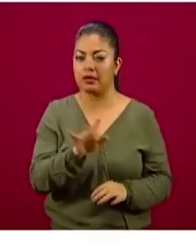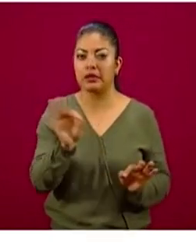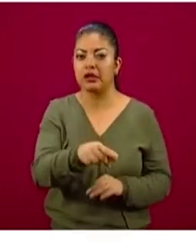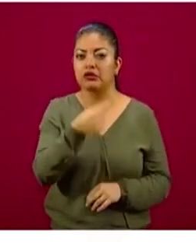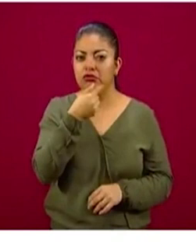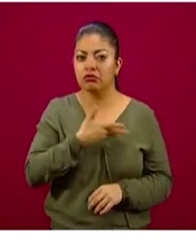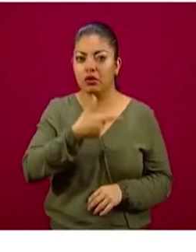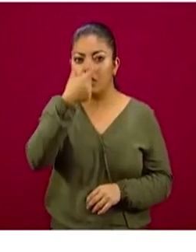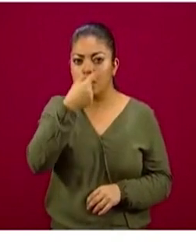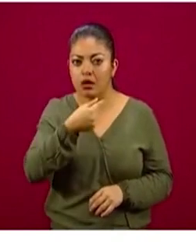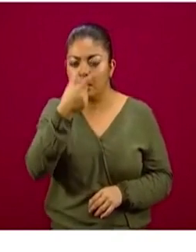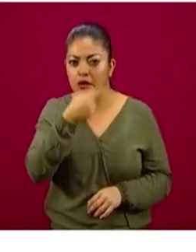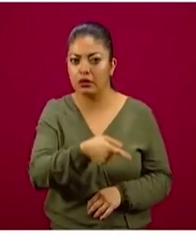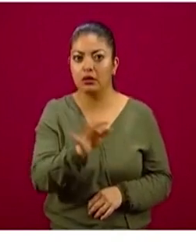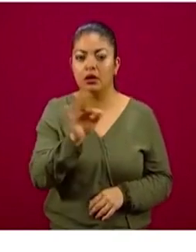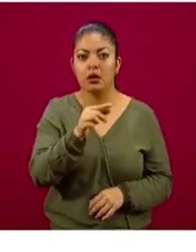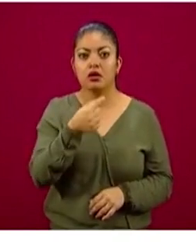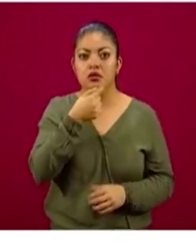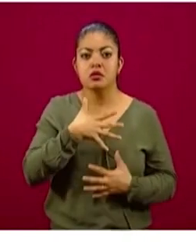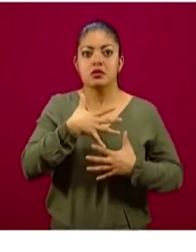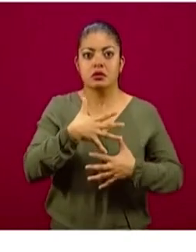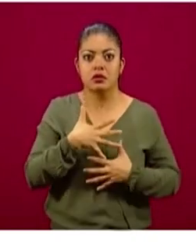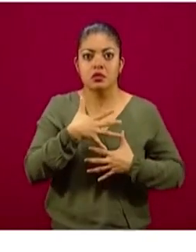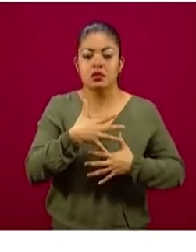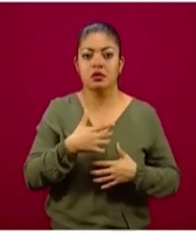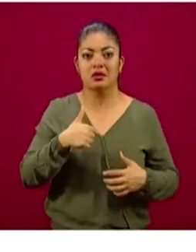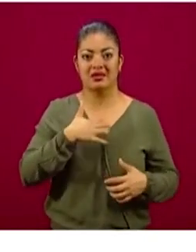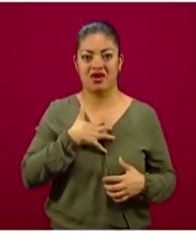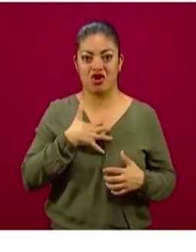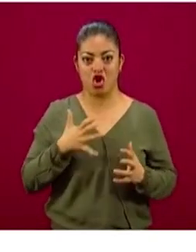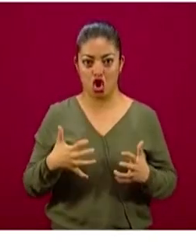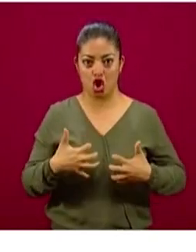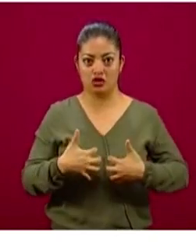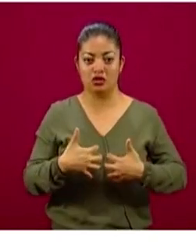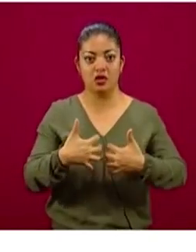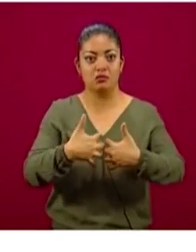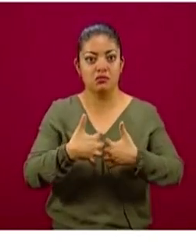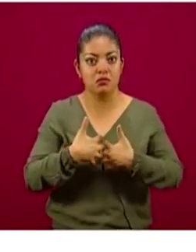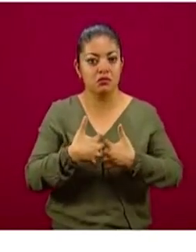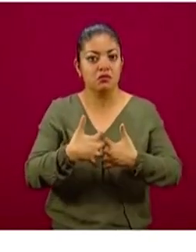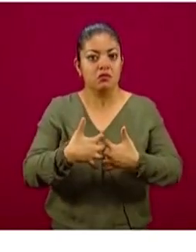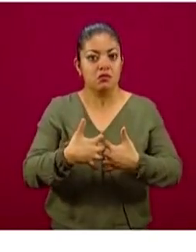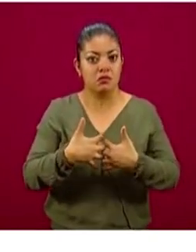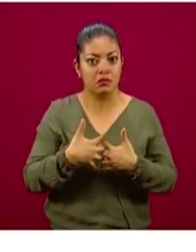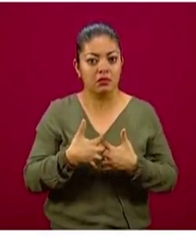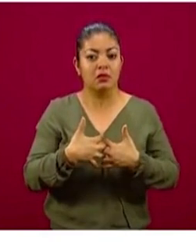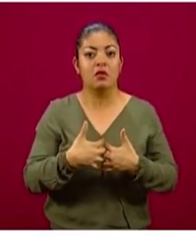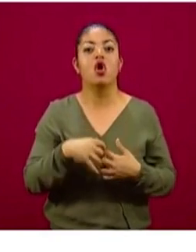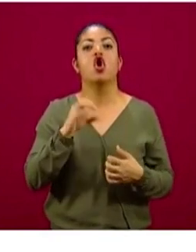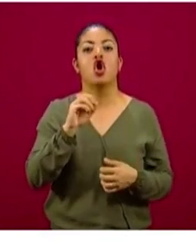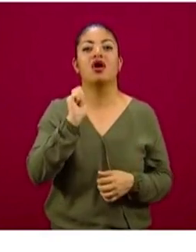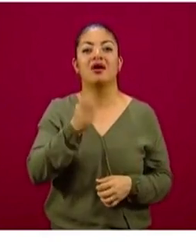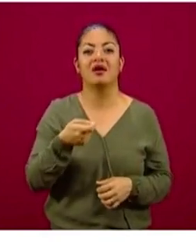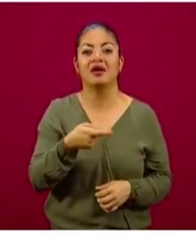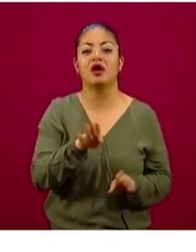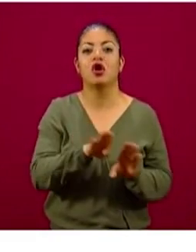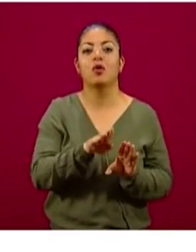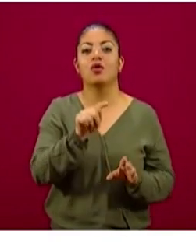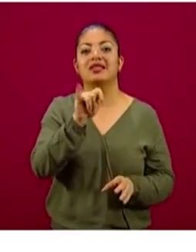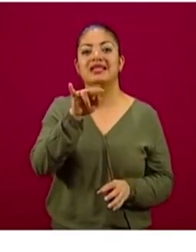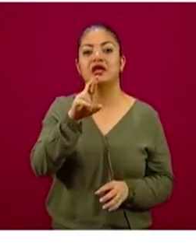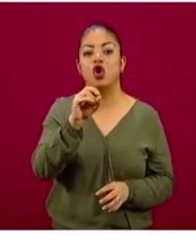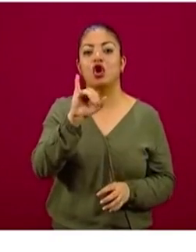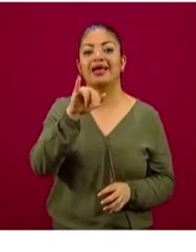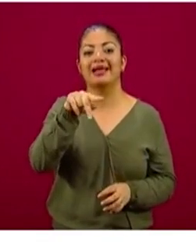nasal, pero tiene respiración rápida, se le hunden las costillas o tiene lo que llamamos clínicamente tiro intercostal.